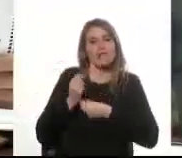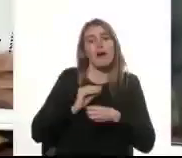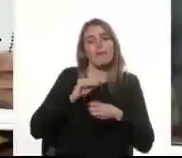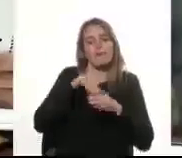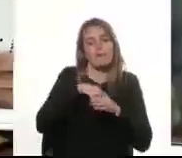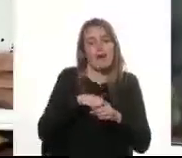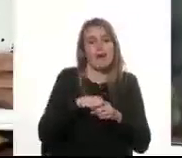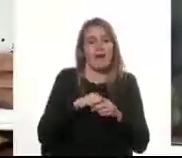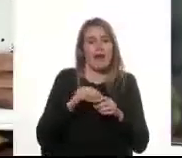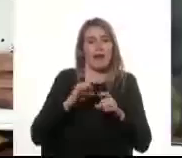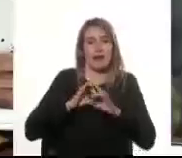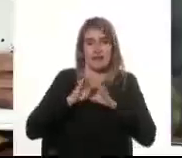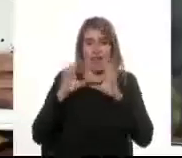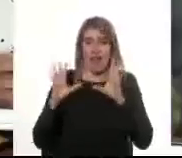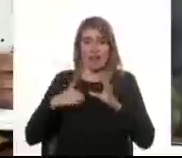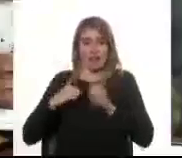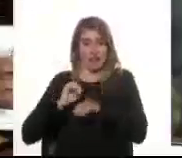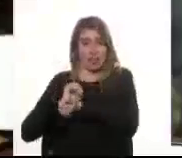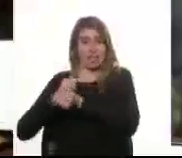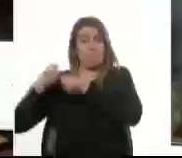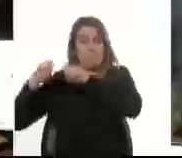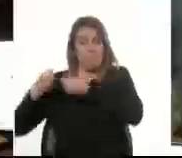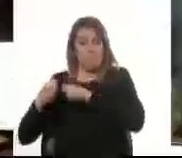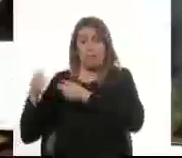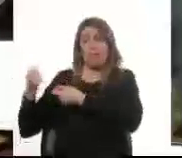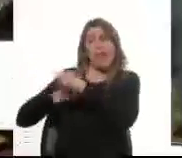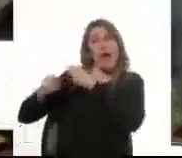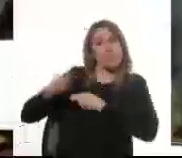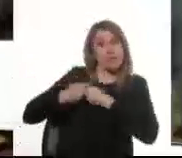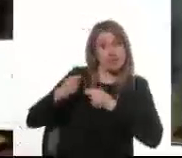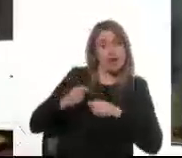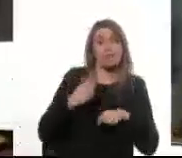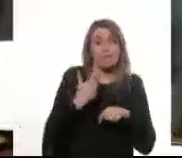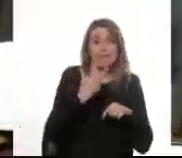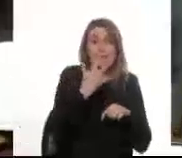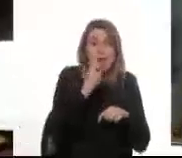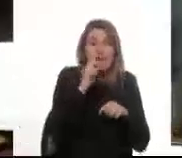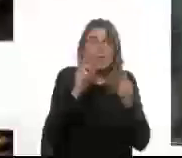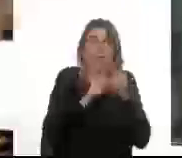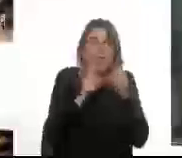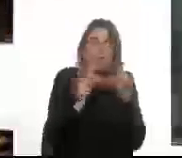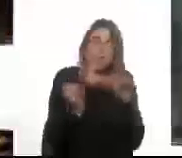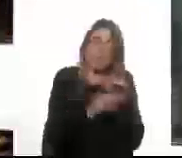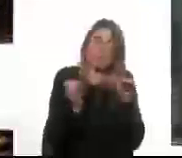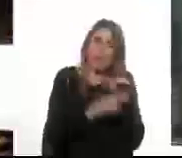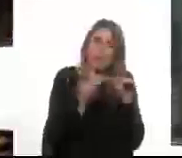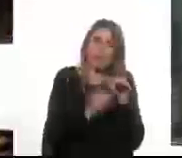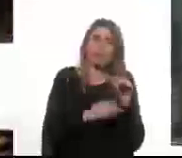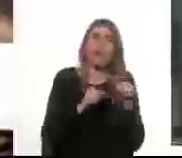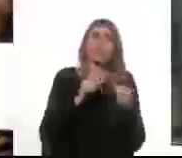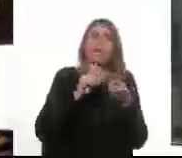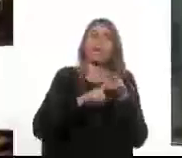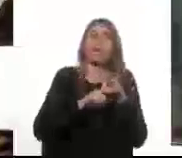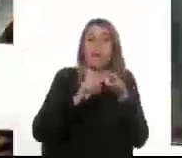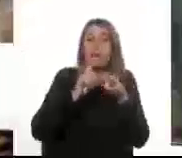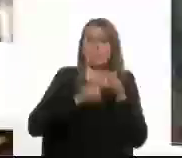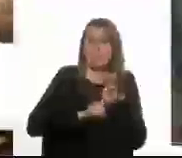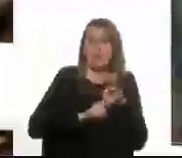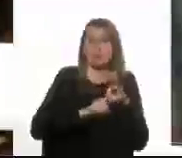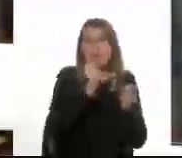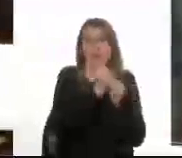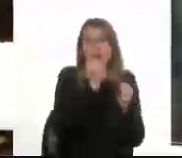de los liberados. No la prestó. Y 3.000 juntamos con Lucía que iba a trabajar a la cantina de arquitectura,